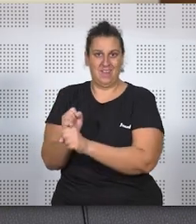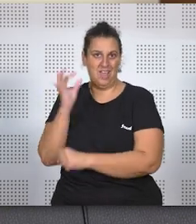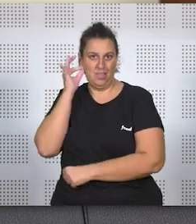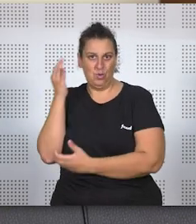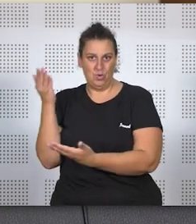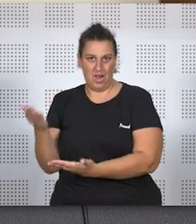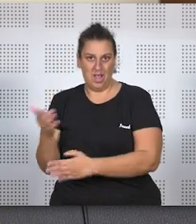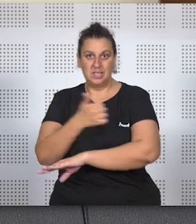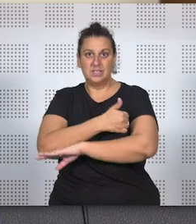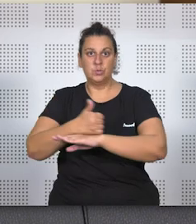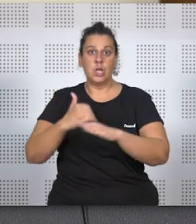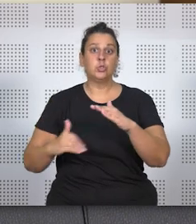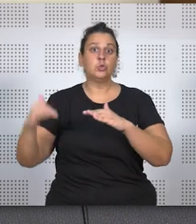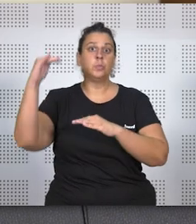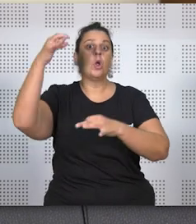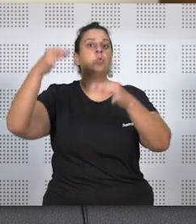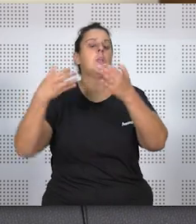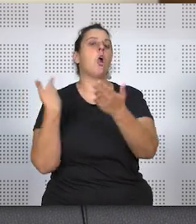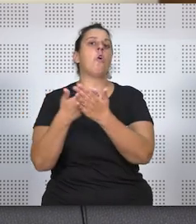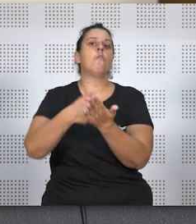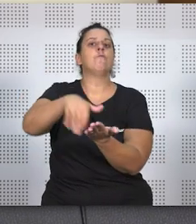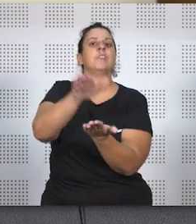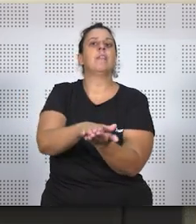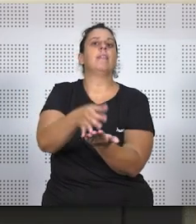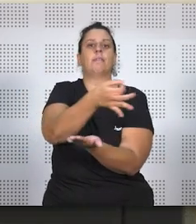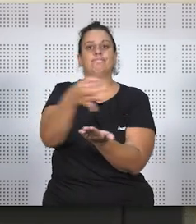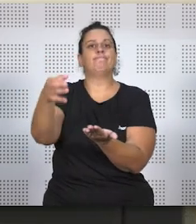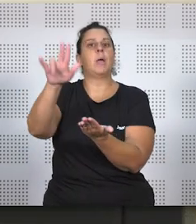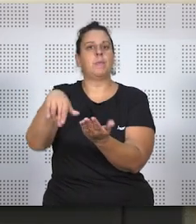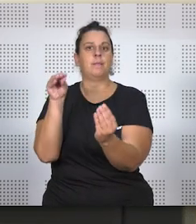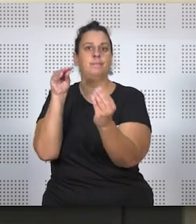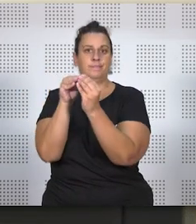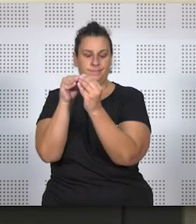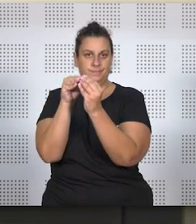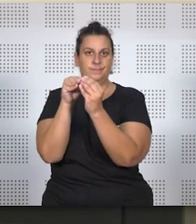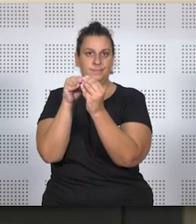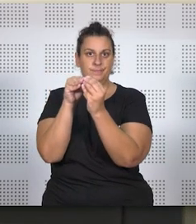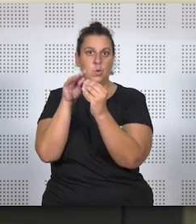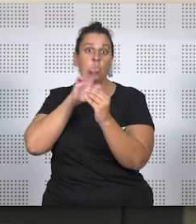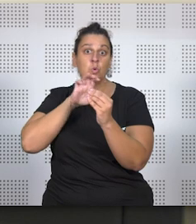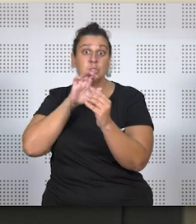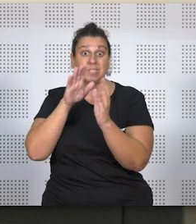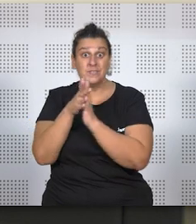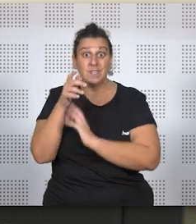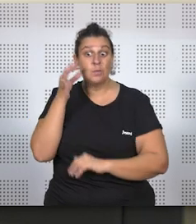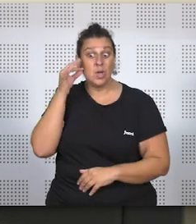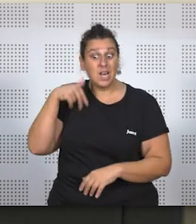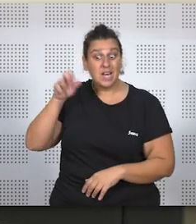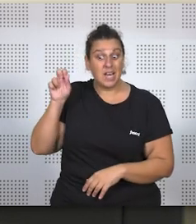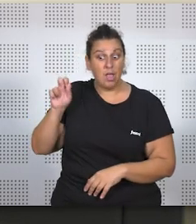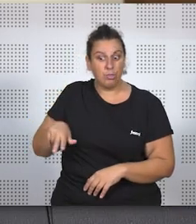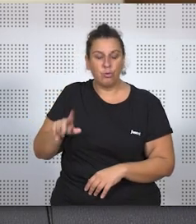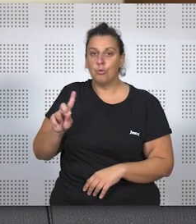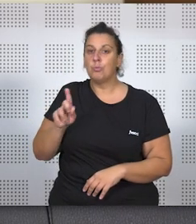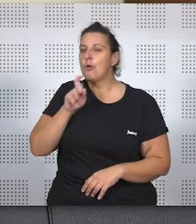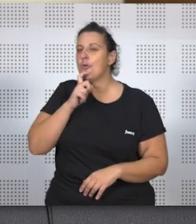y el Tribunal Superior de Justicia ha confirmado esta sentencia. Y lo curioso de esta sentencia no es solamente que le dé la razón, sino en qué